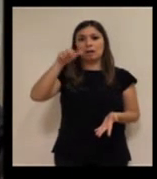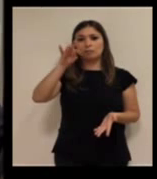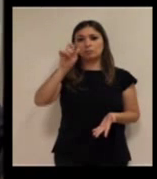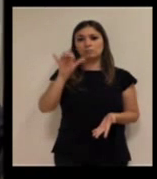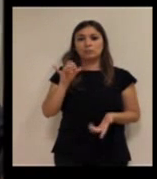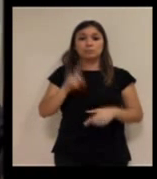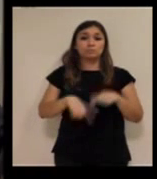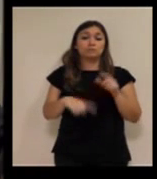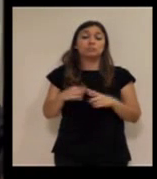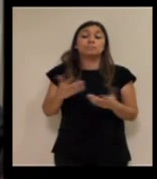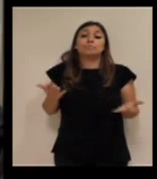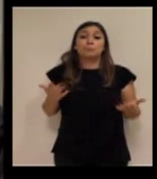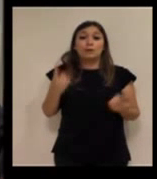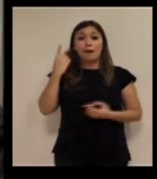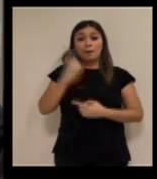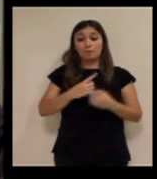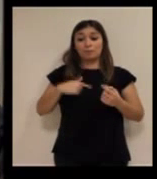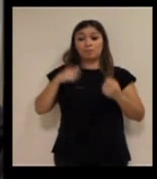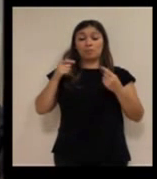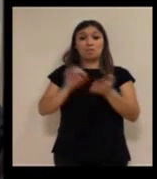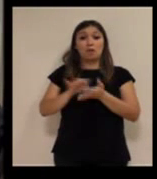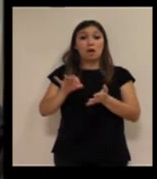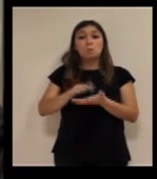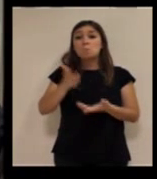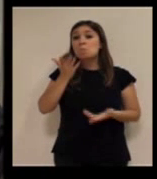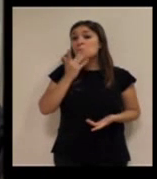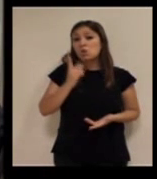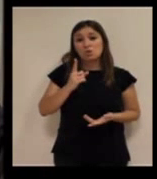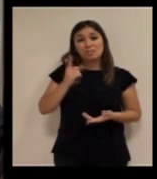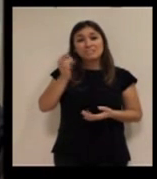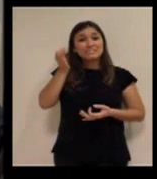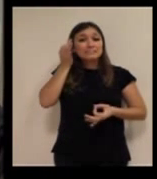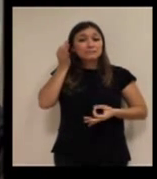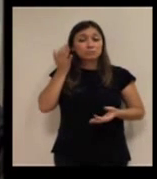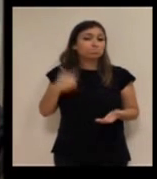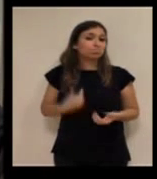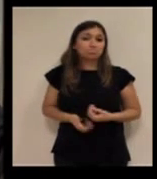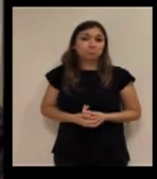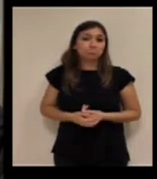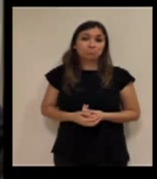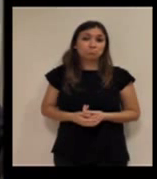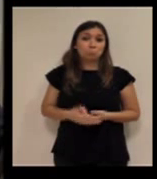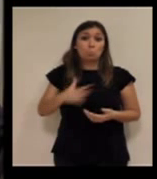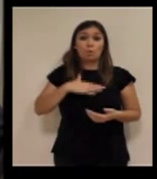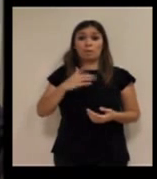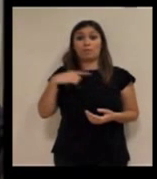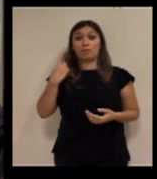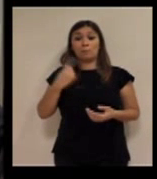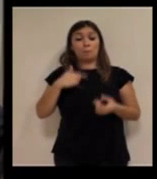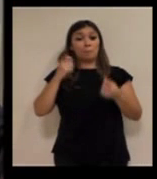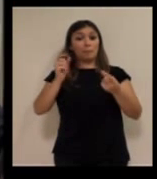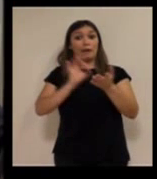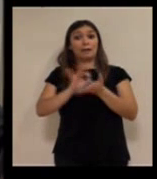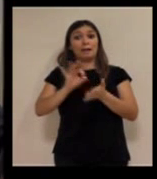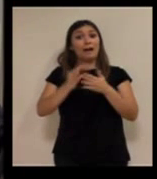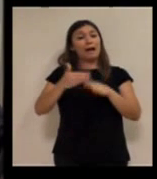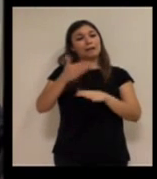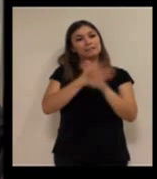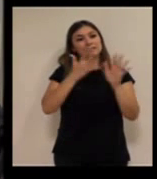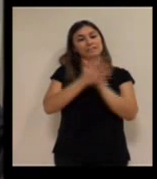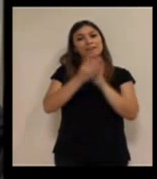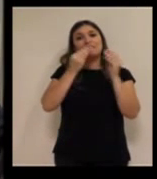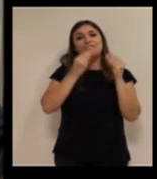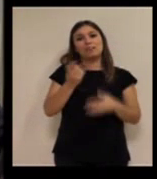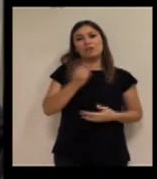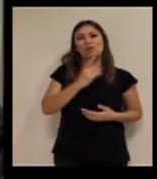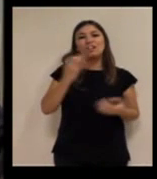formas. Pero a veces el prescriptor no conoce bien el matiz y quizás es porque a lo mejor nosotros como prestadores